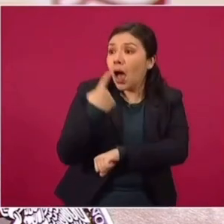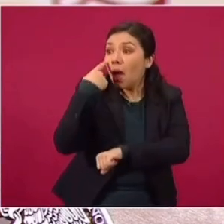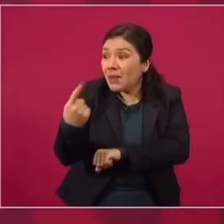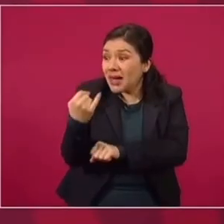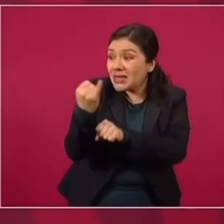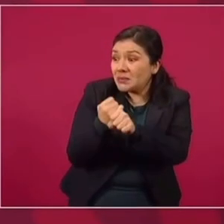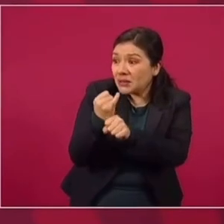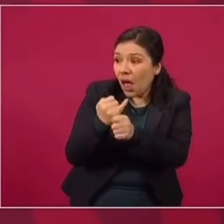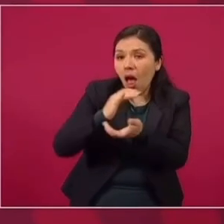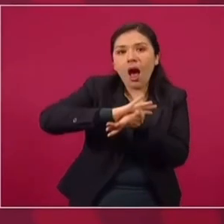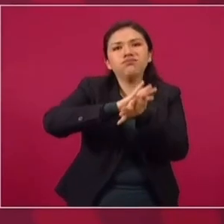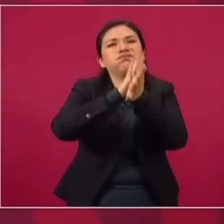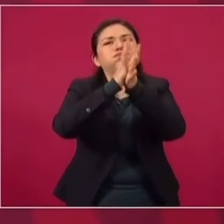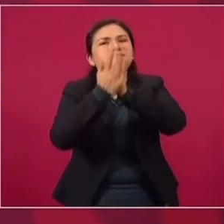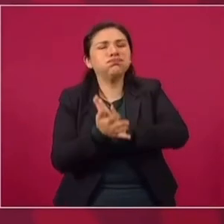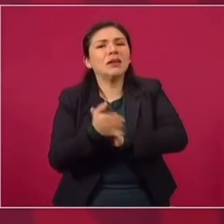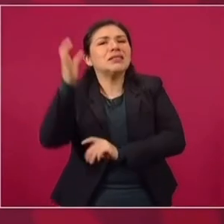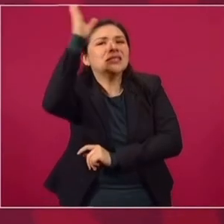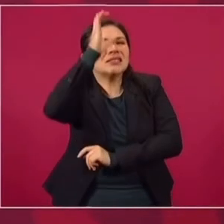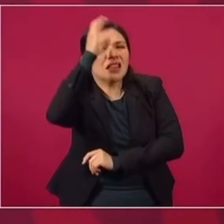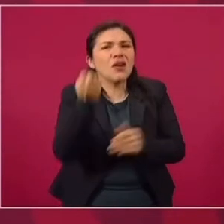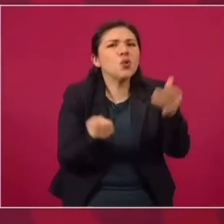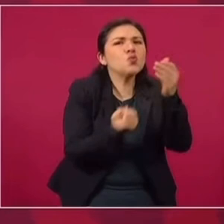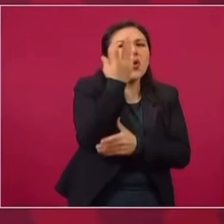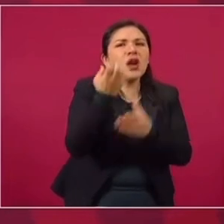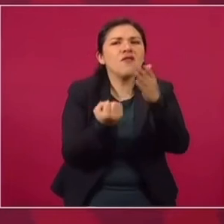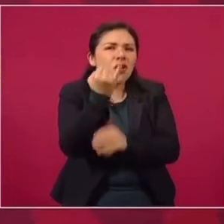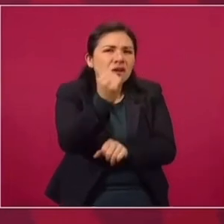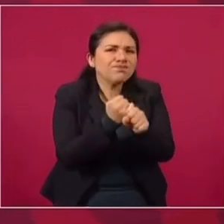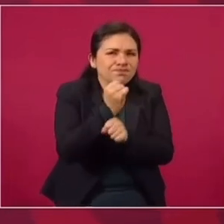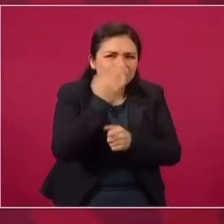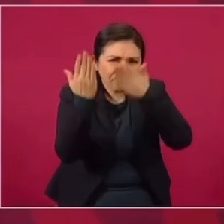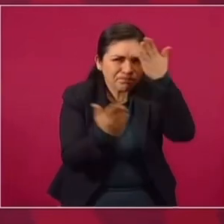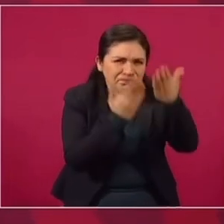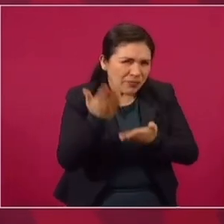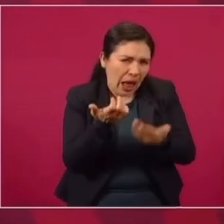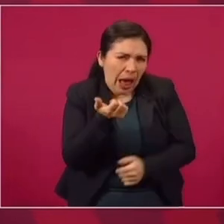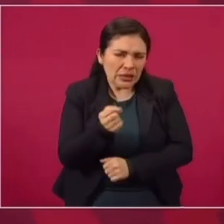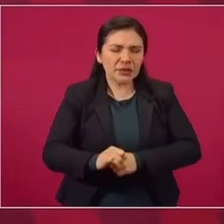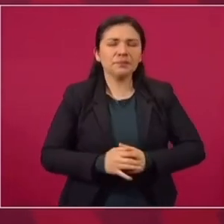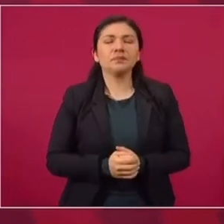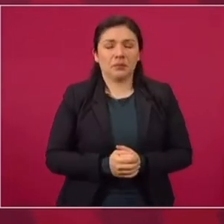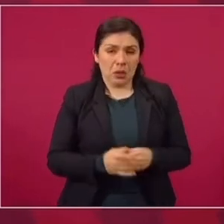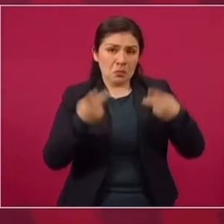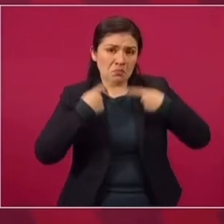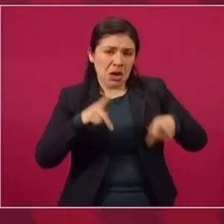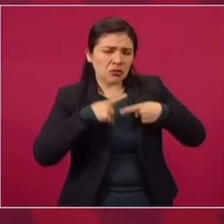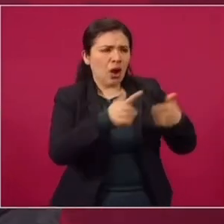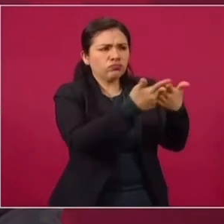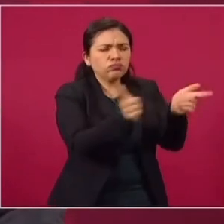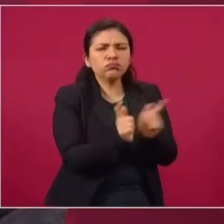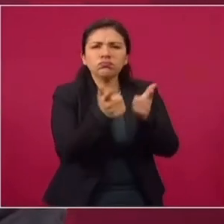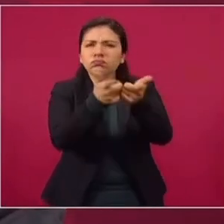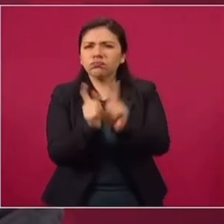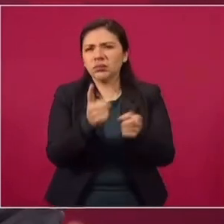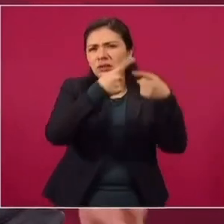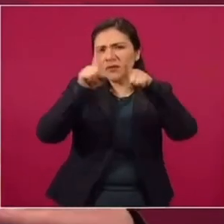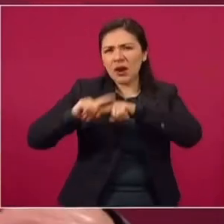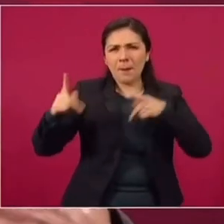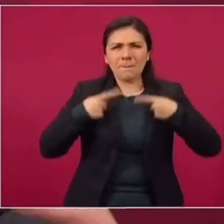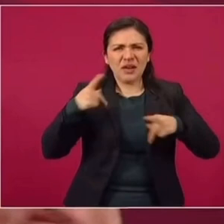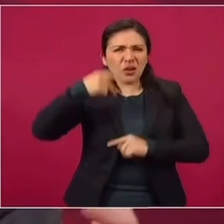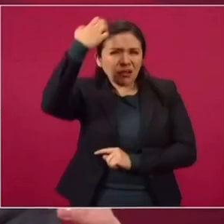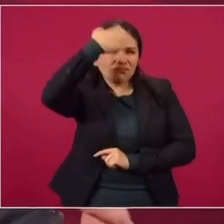evidencia científica y los grupos de expertas y expertos van